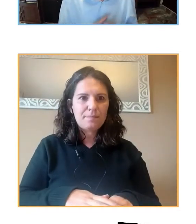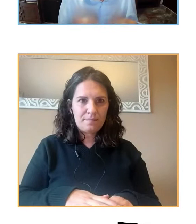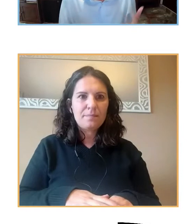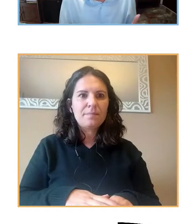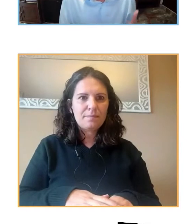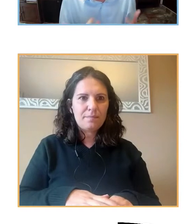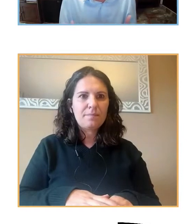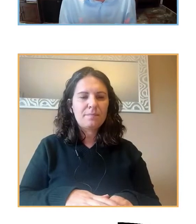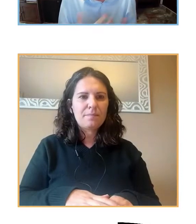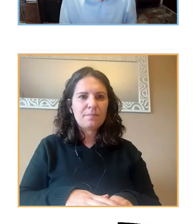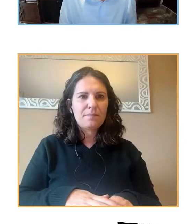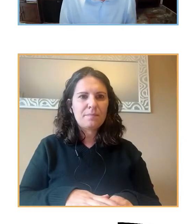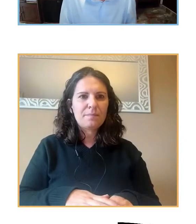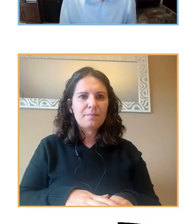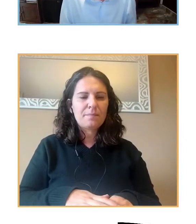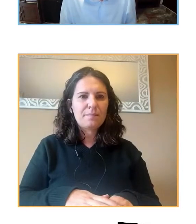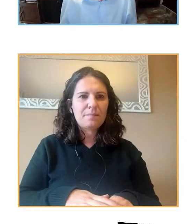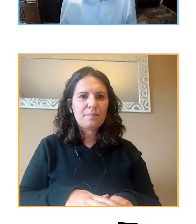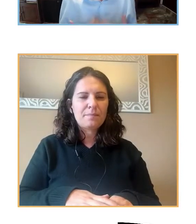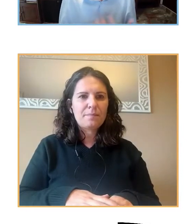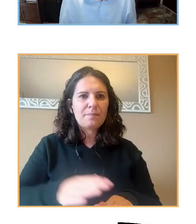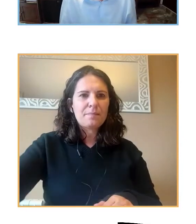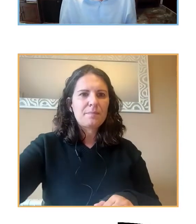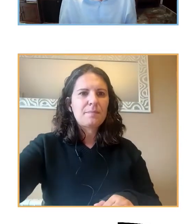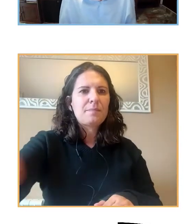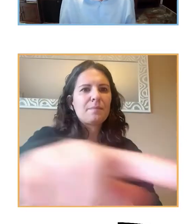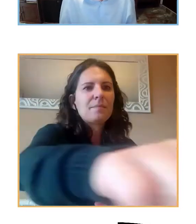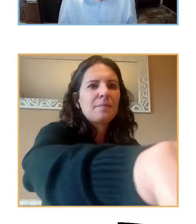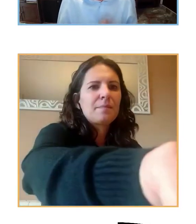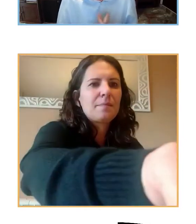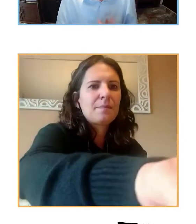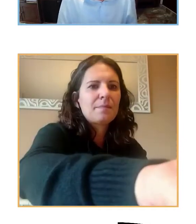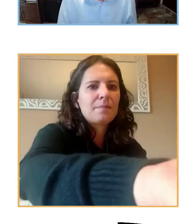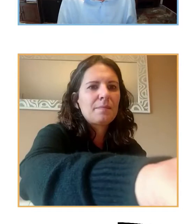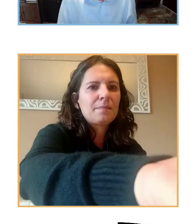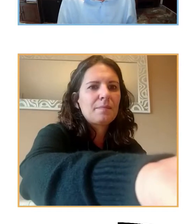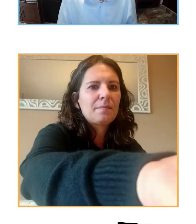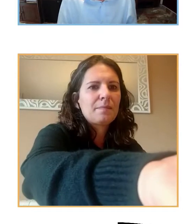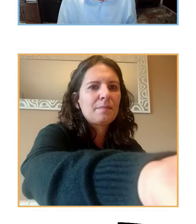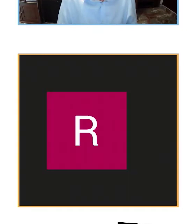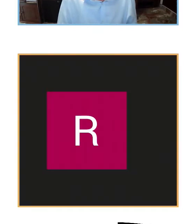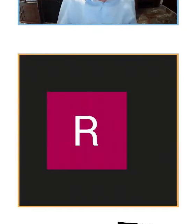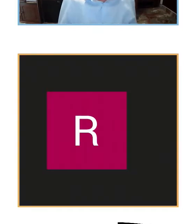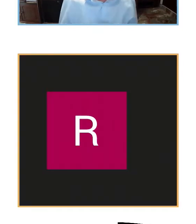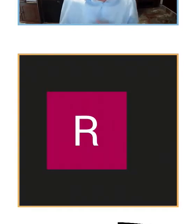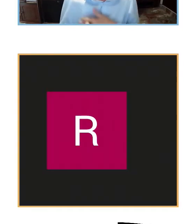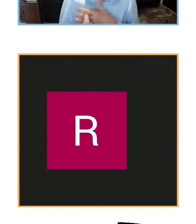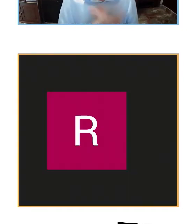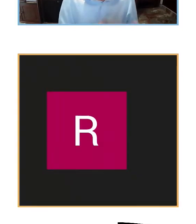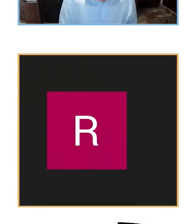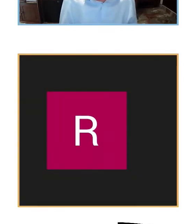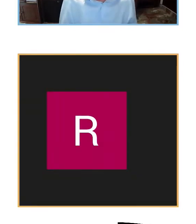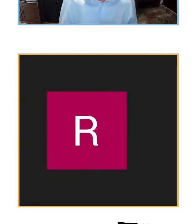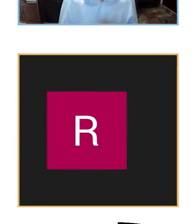ansiedad se incrementó, la ansiedad que ellos tienen, se ha incrementado con otros miedos, como miedo a contagiar, miedo a contagiarse,